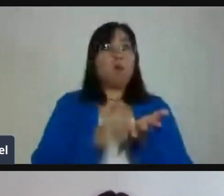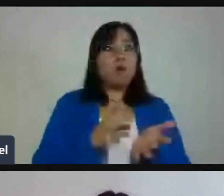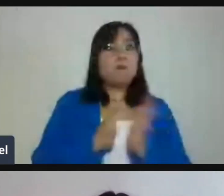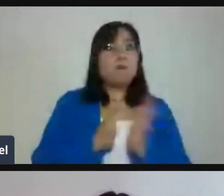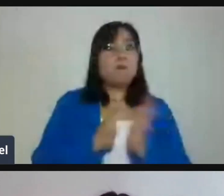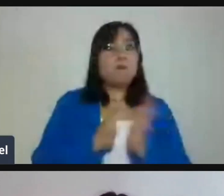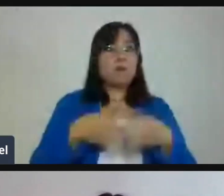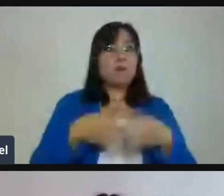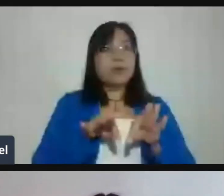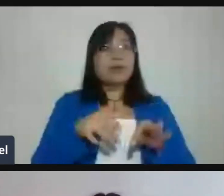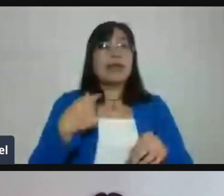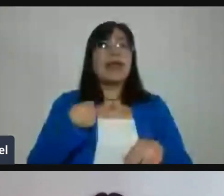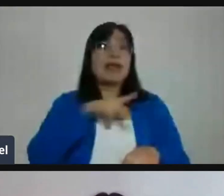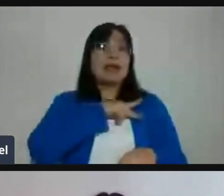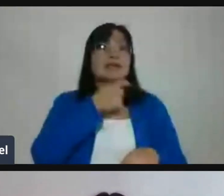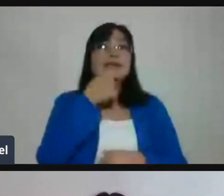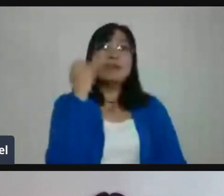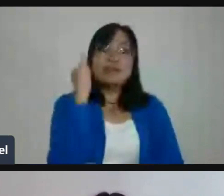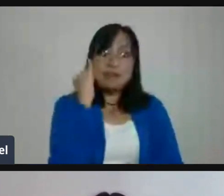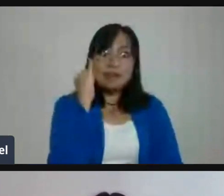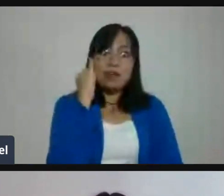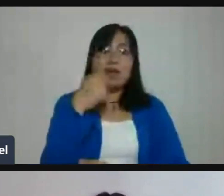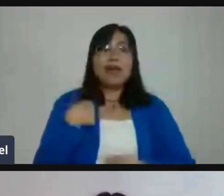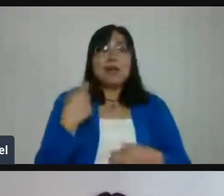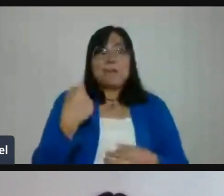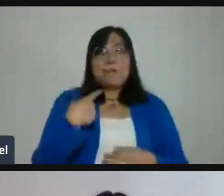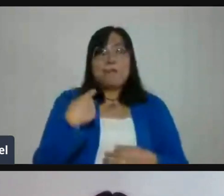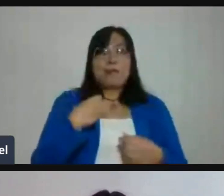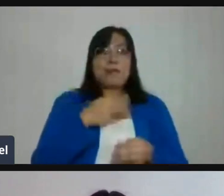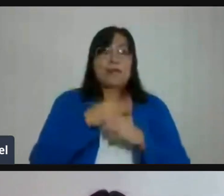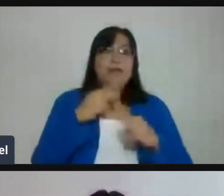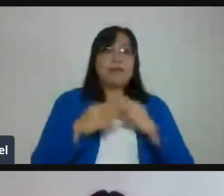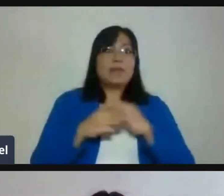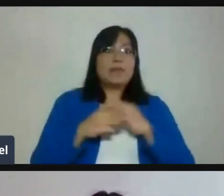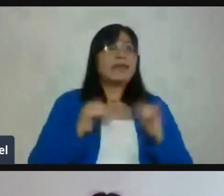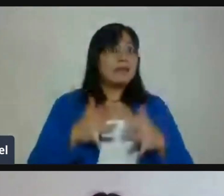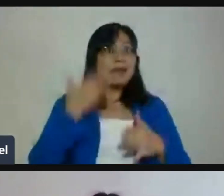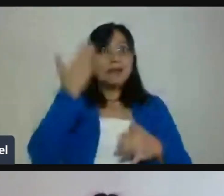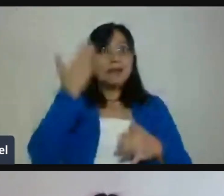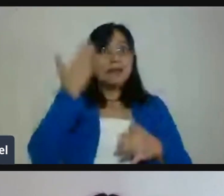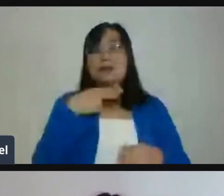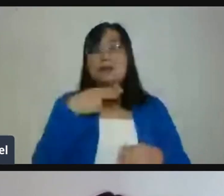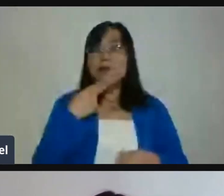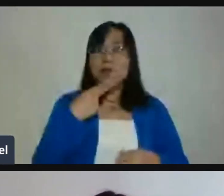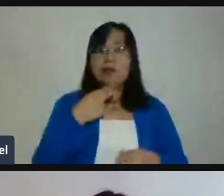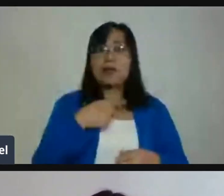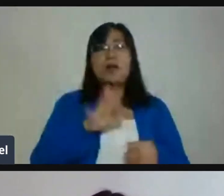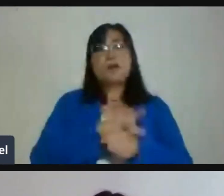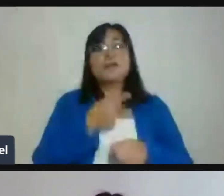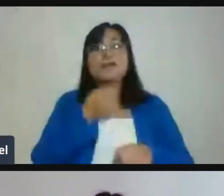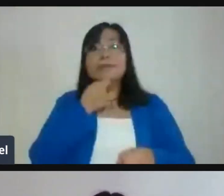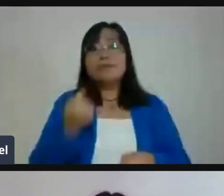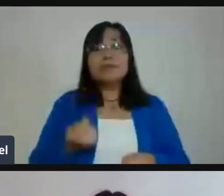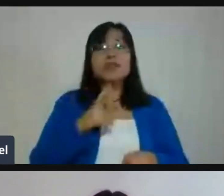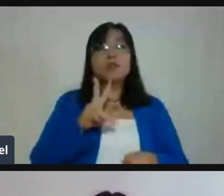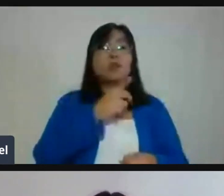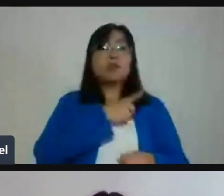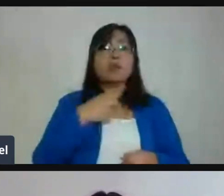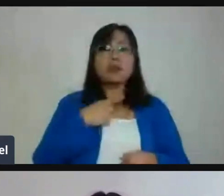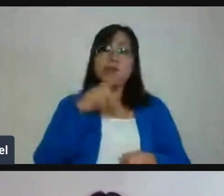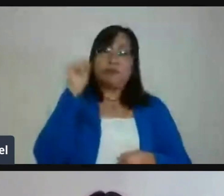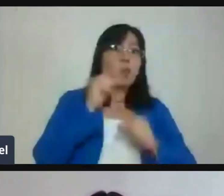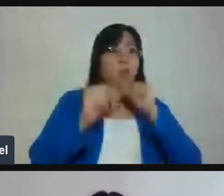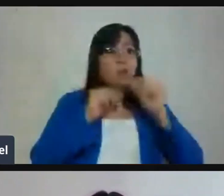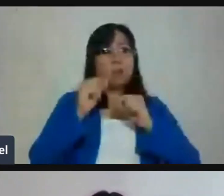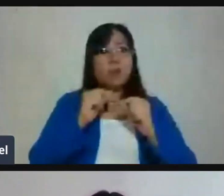aprendizaje es importante. Cada escuela tendrá su manera de recopilarlas. Si es una posibilidad, pues, como decía